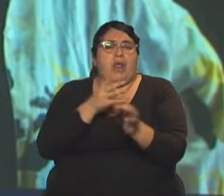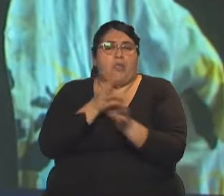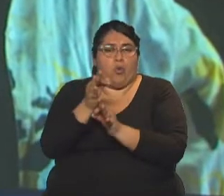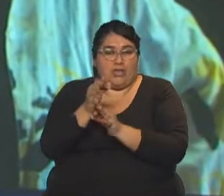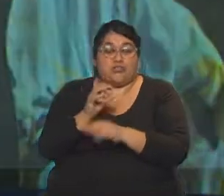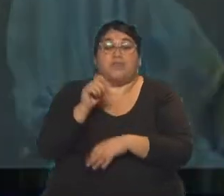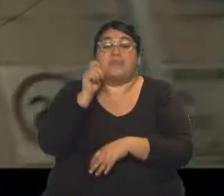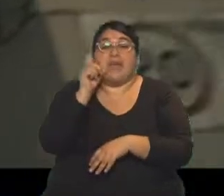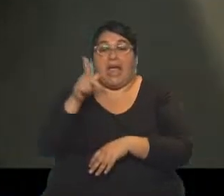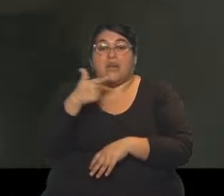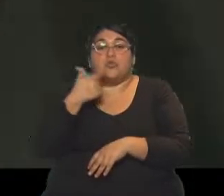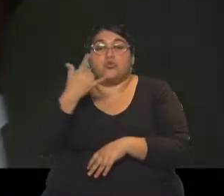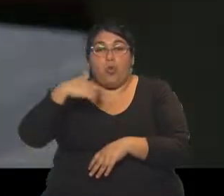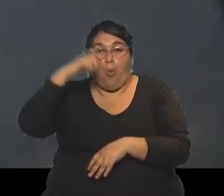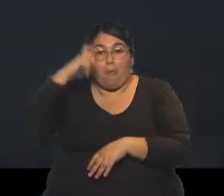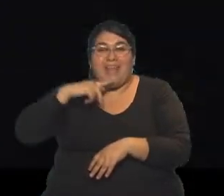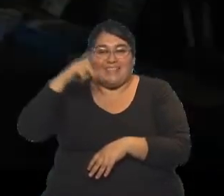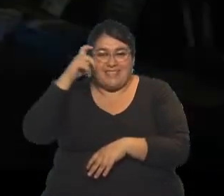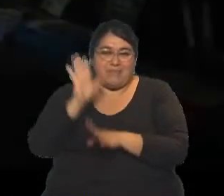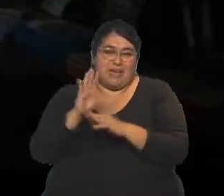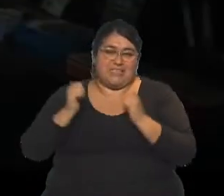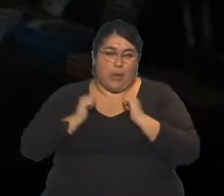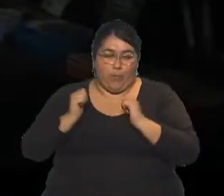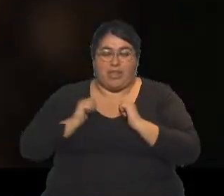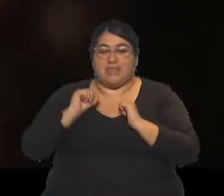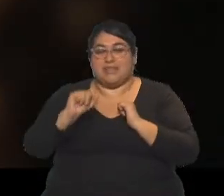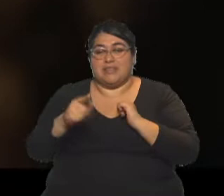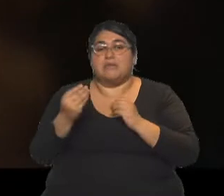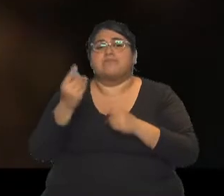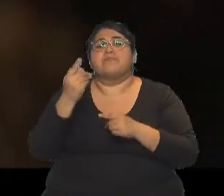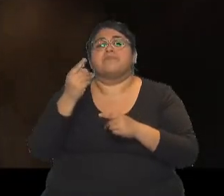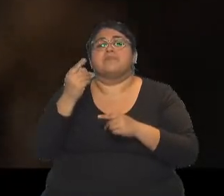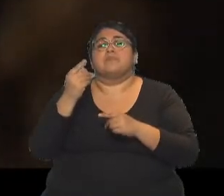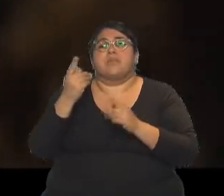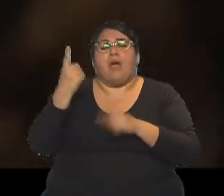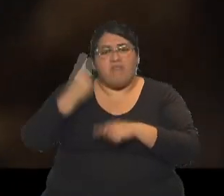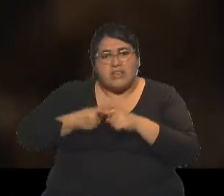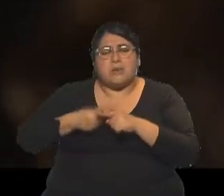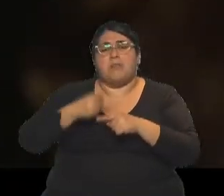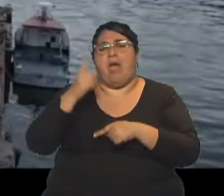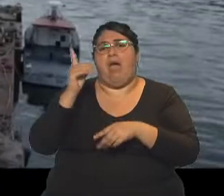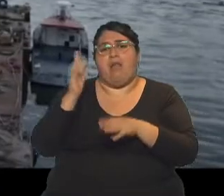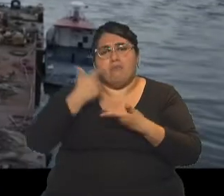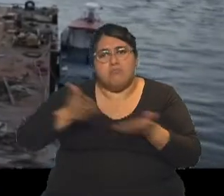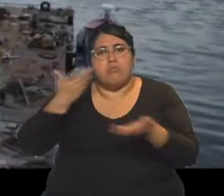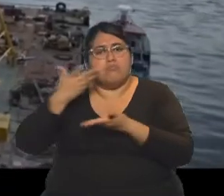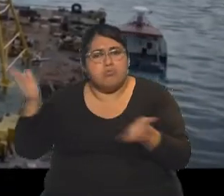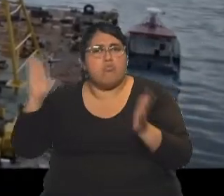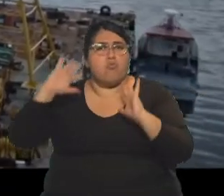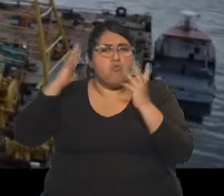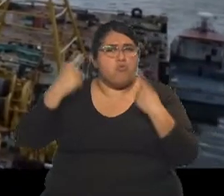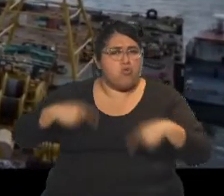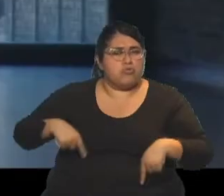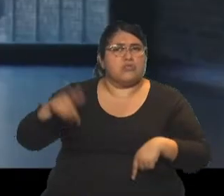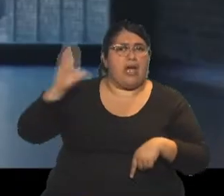suplente primero, la nueva película de Diego Lerman, que viene de presentarse en distintos festivales, de ser aplaudida, ovacionada, el protagónico para